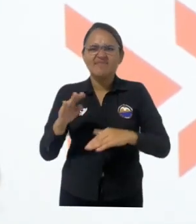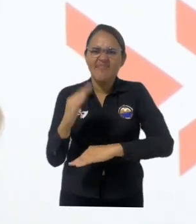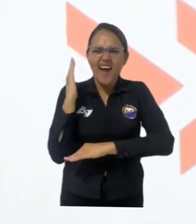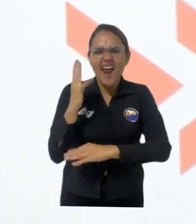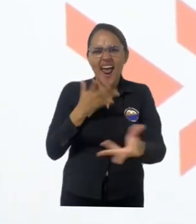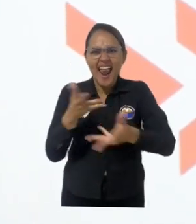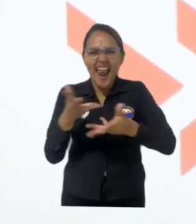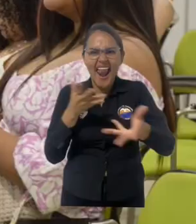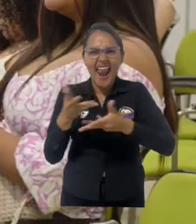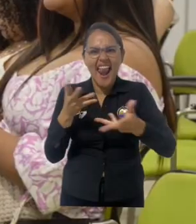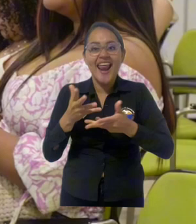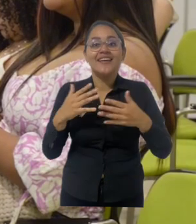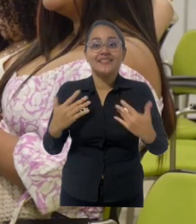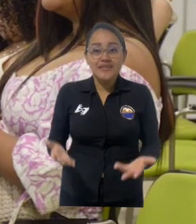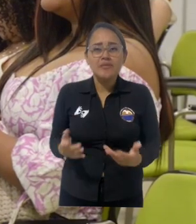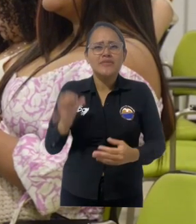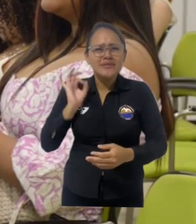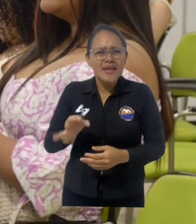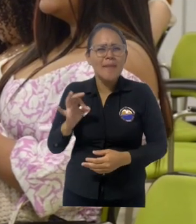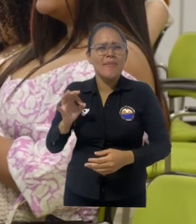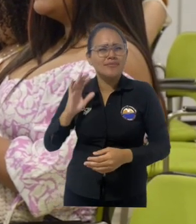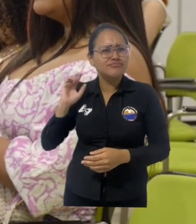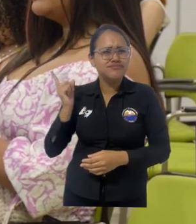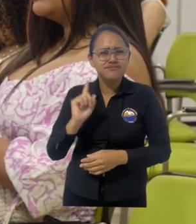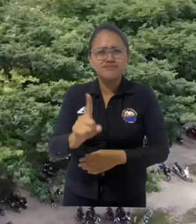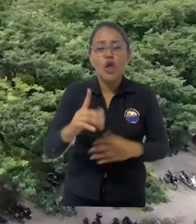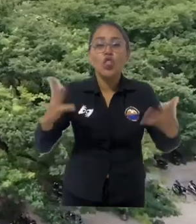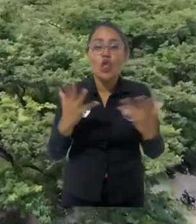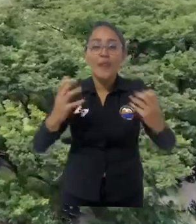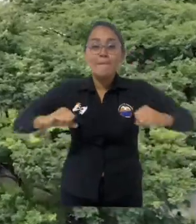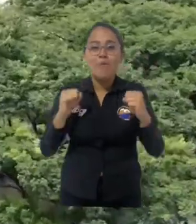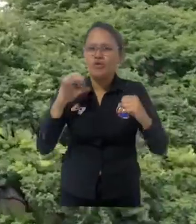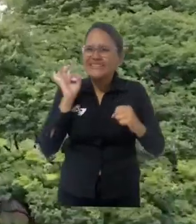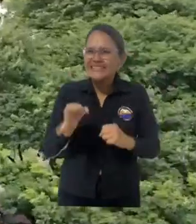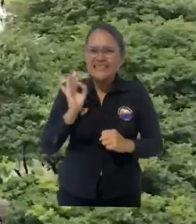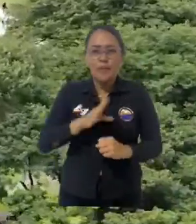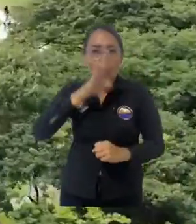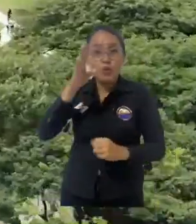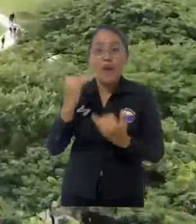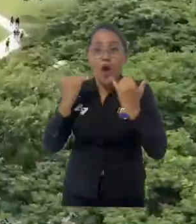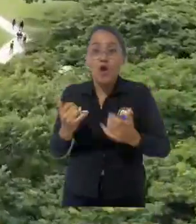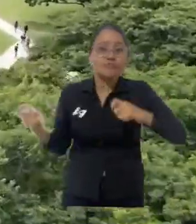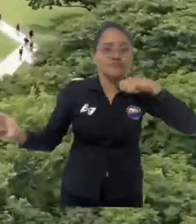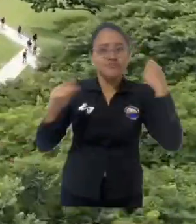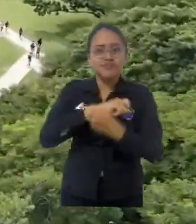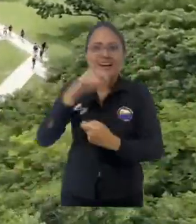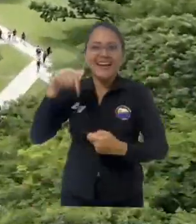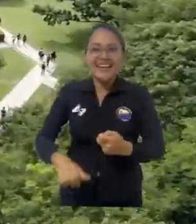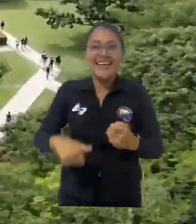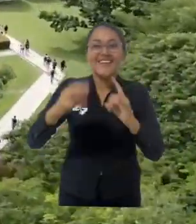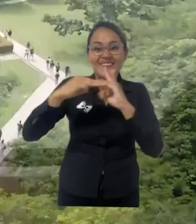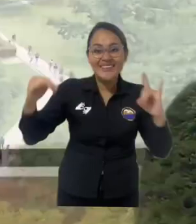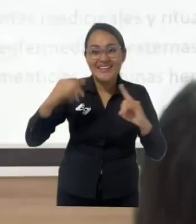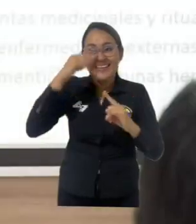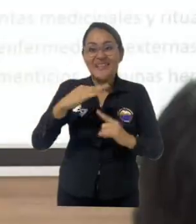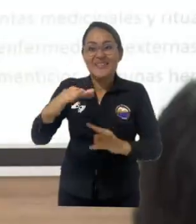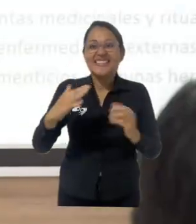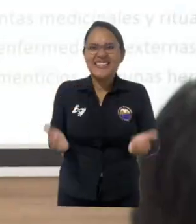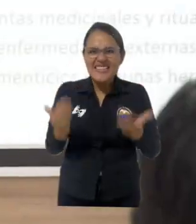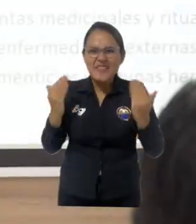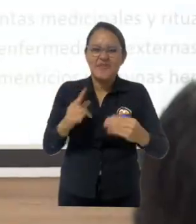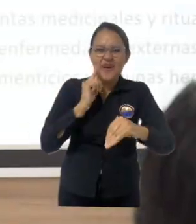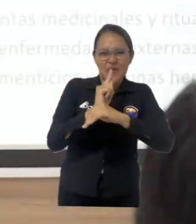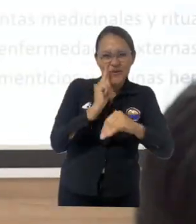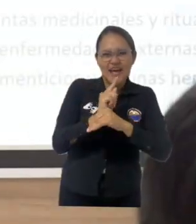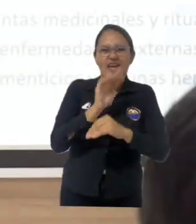aplicar si es pertinente a nuestro contexto. Uni Magdalena fue la elegida para descentralizar por primera vez este